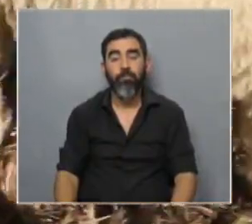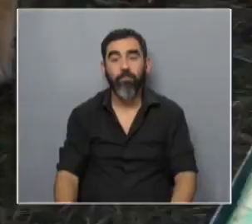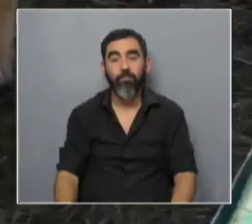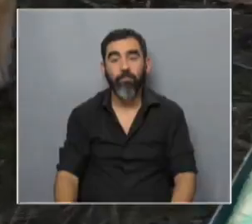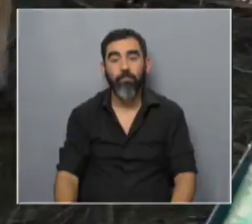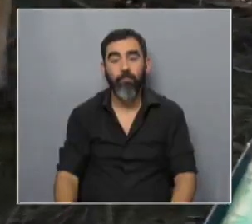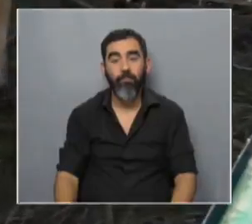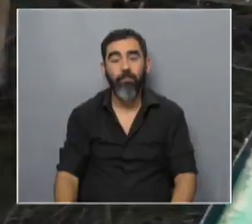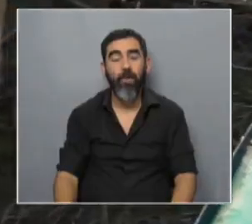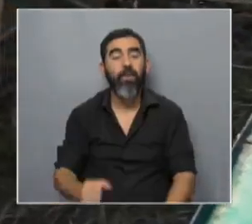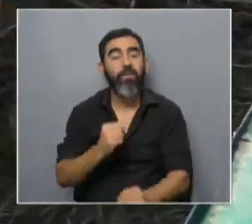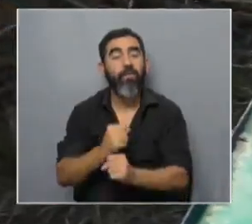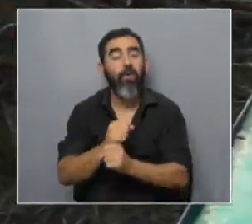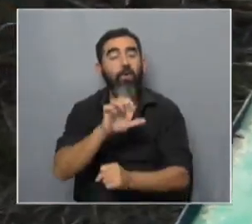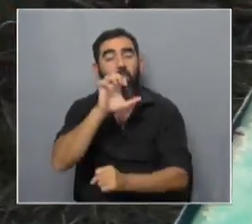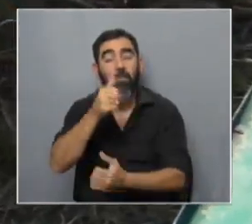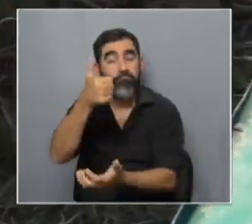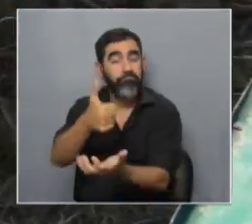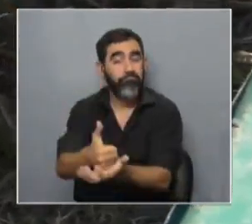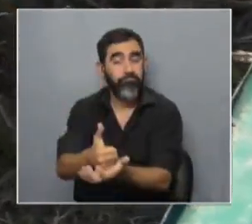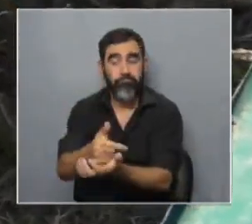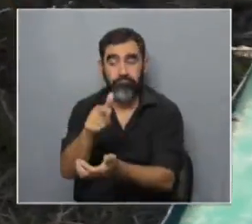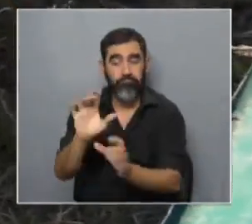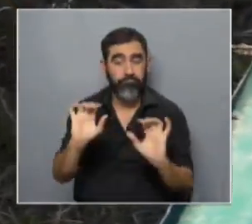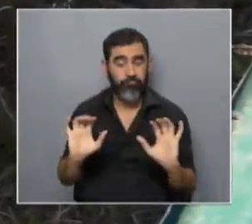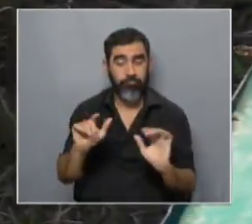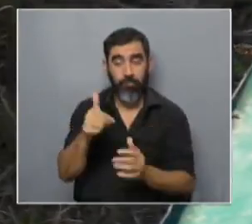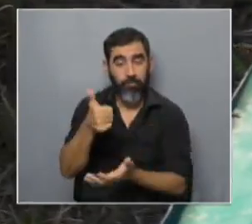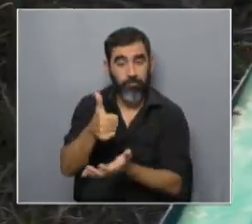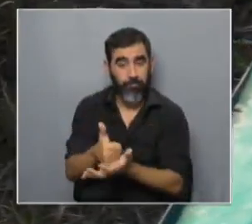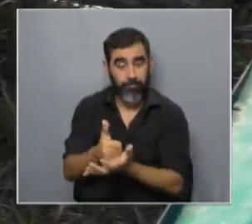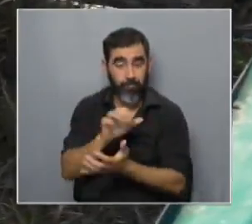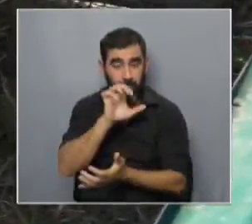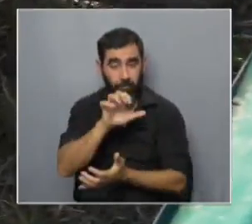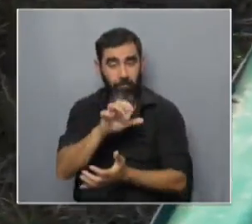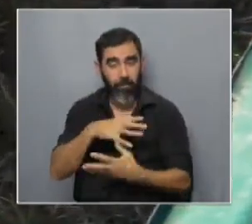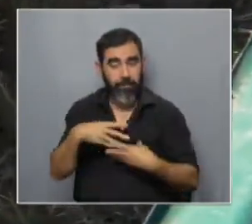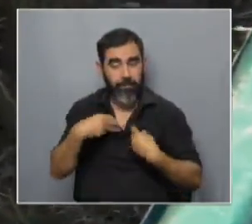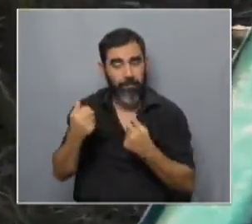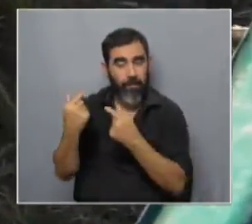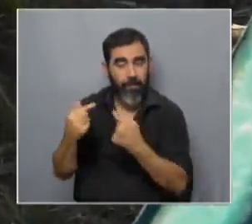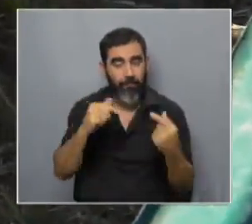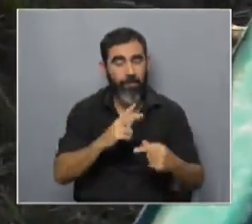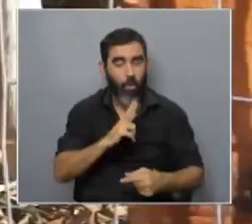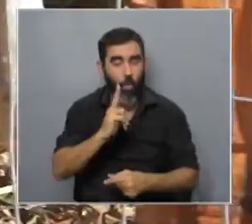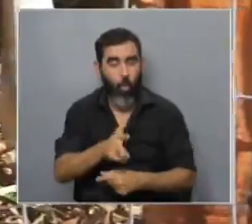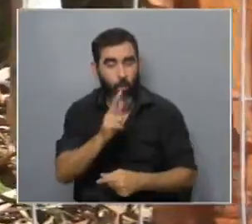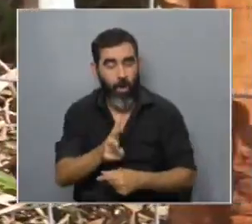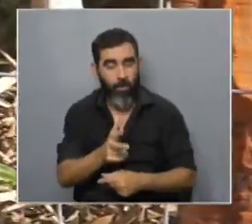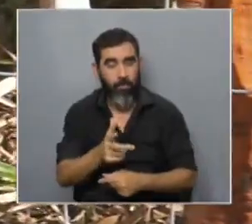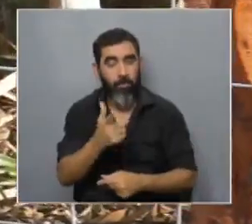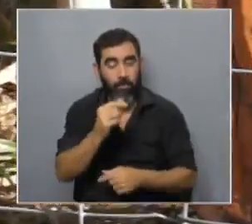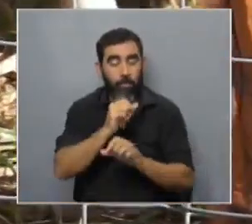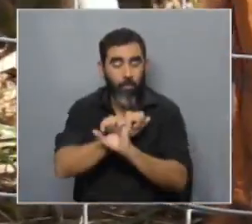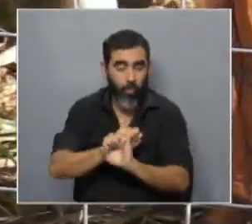el trabajo del perro es el estar la presencia de él ellos tienen sentidos que son diferentes a los nuestros y por lo tanto muchos